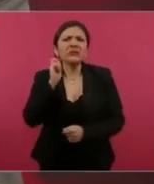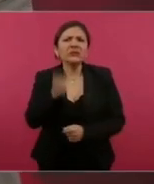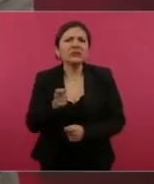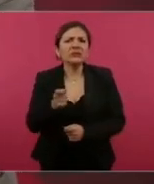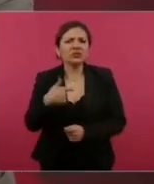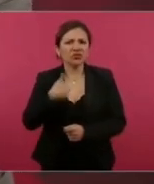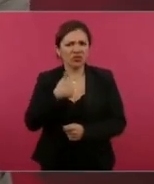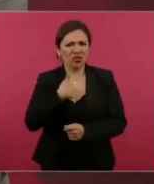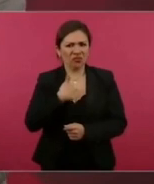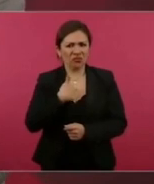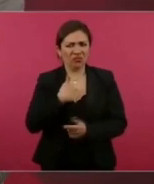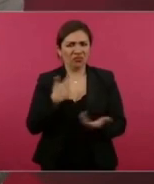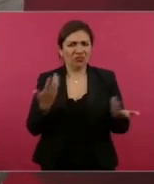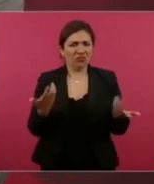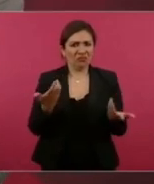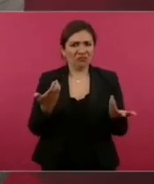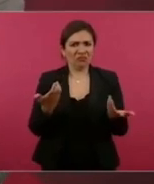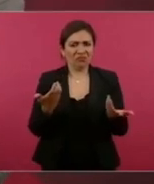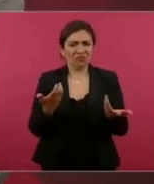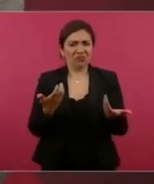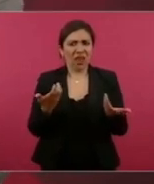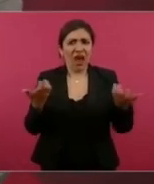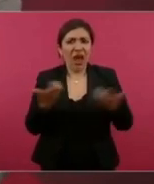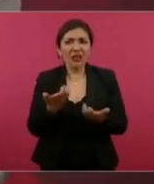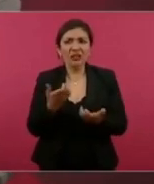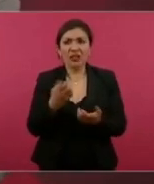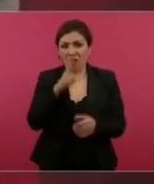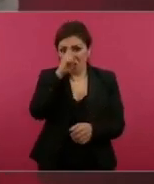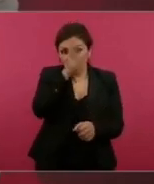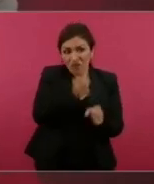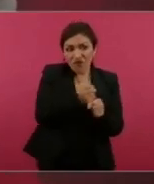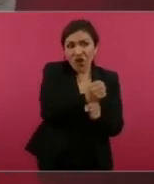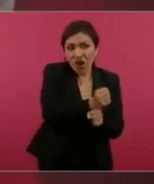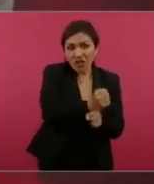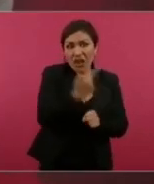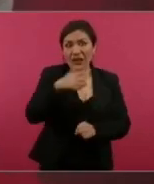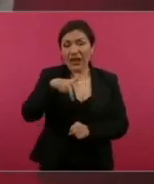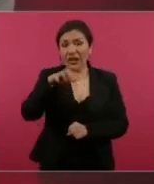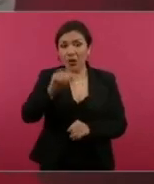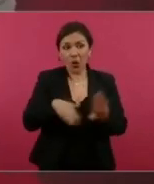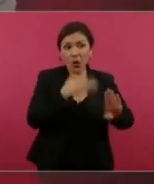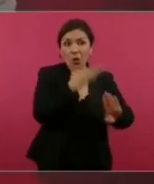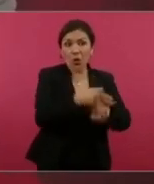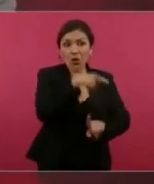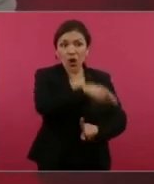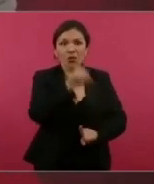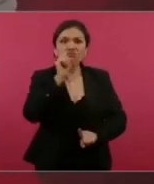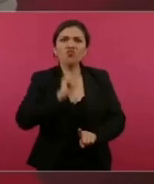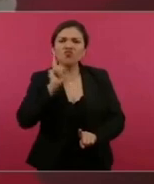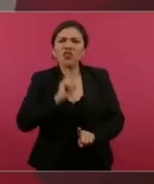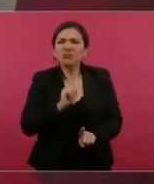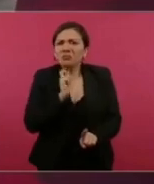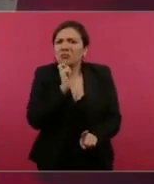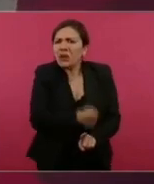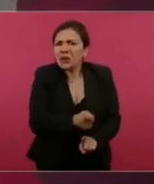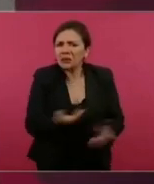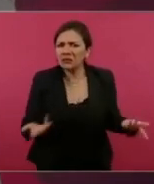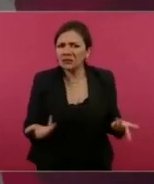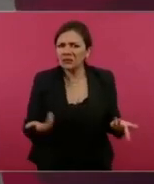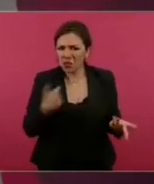la violencia política de género que